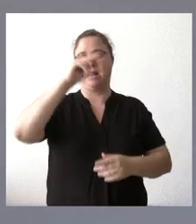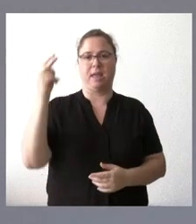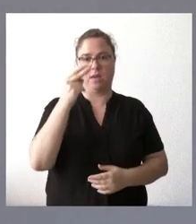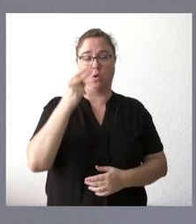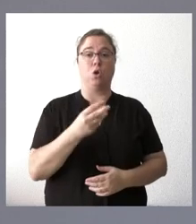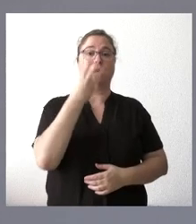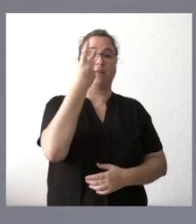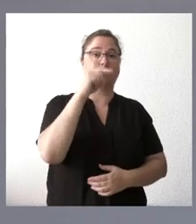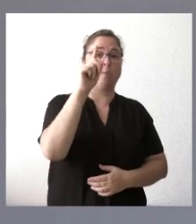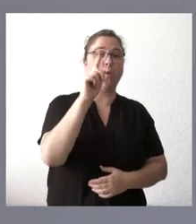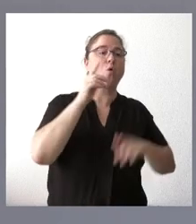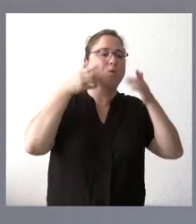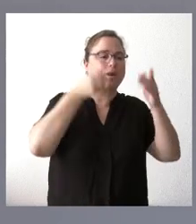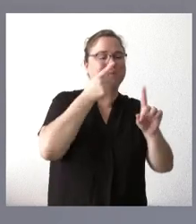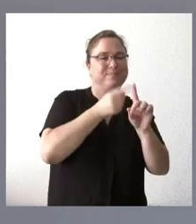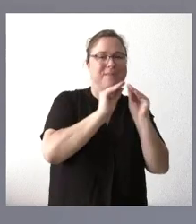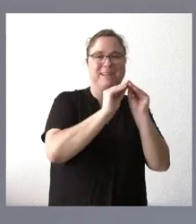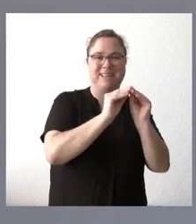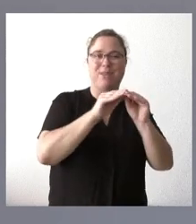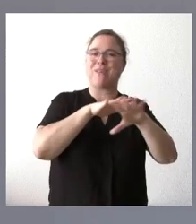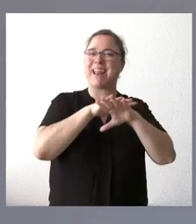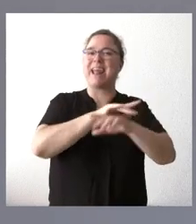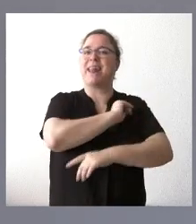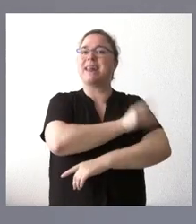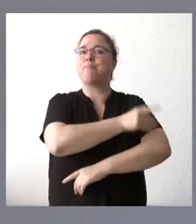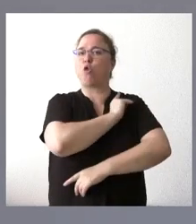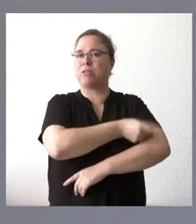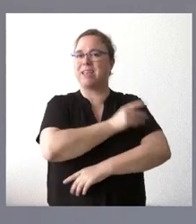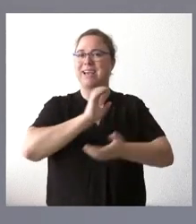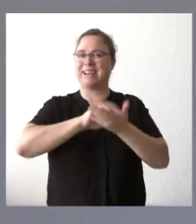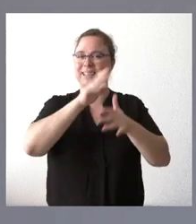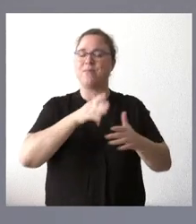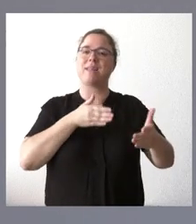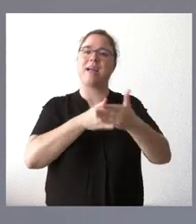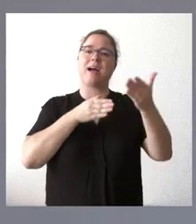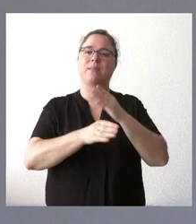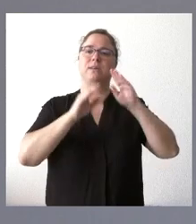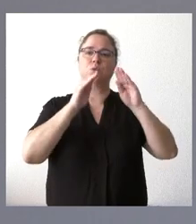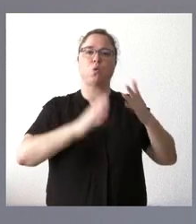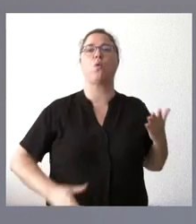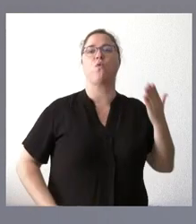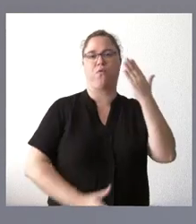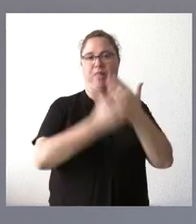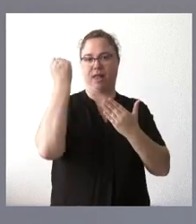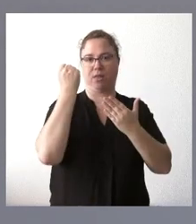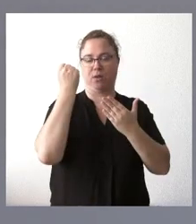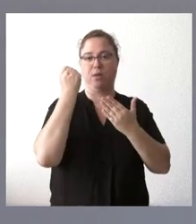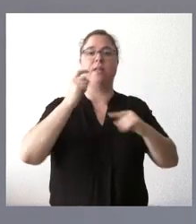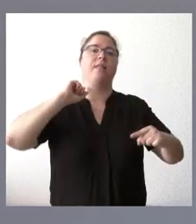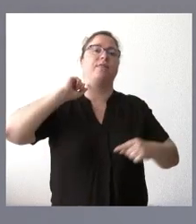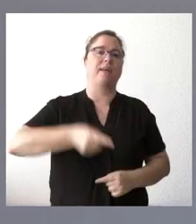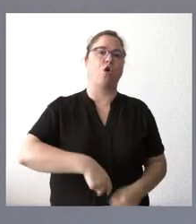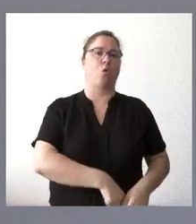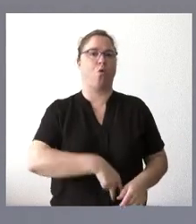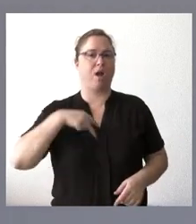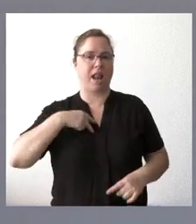se destinan para el mantenimiento del tejido deportivo de Castilla y León a través de las federaciones de la comunidad, la Dirección General